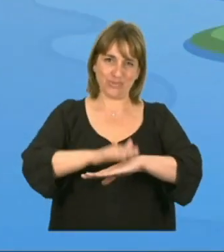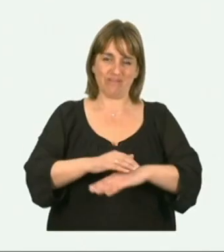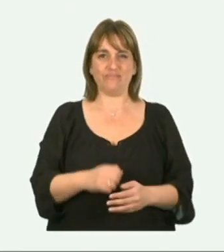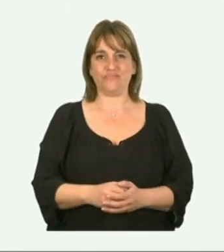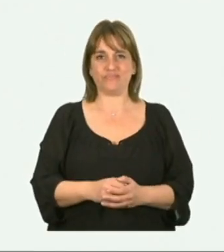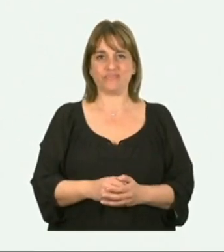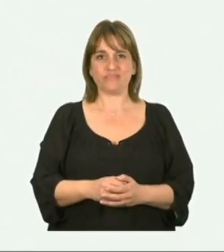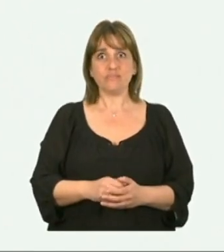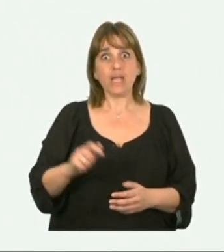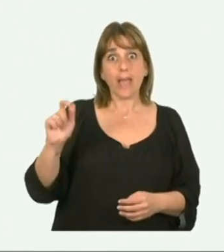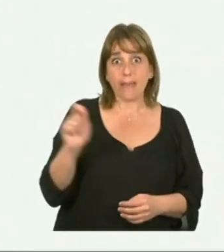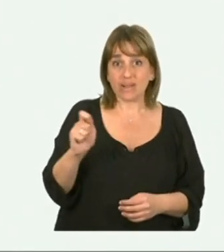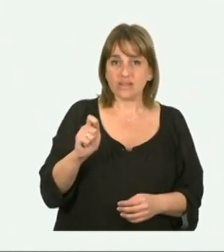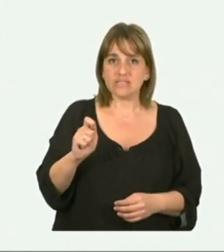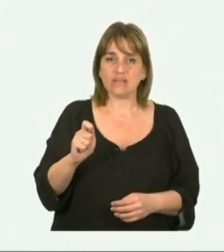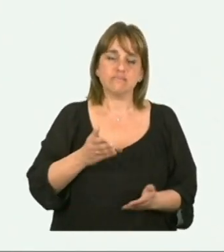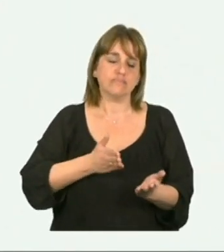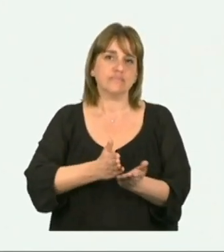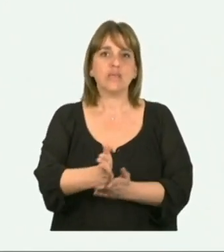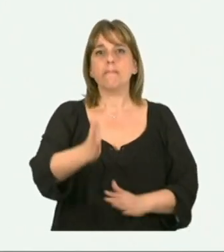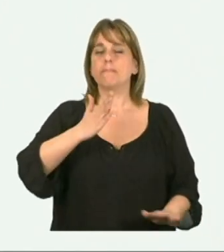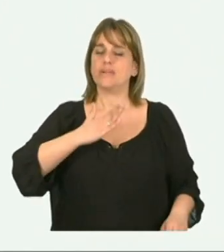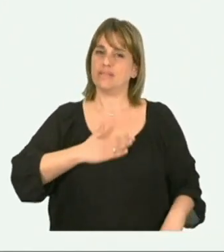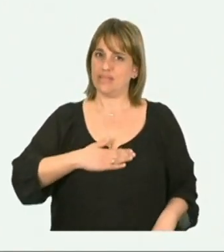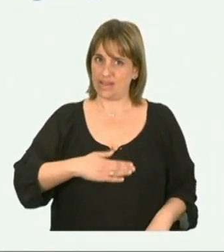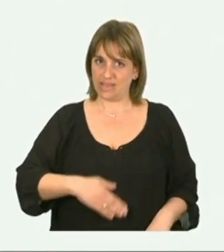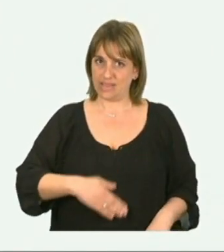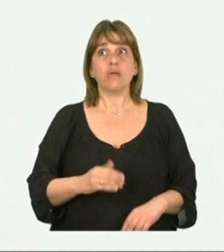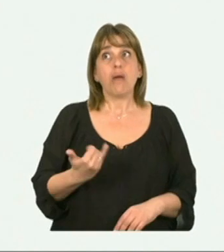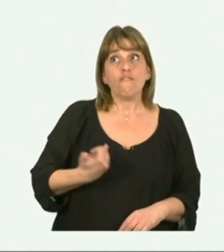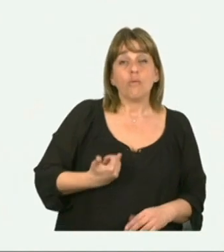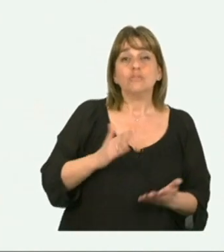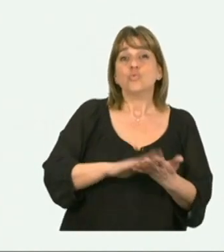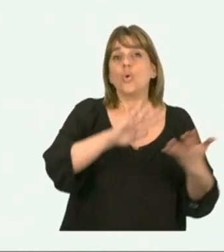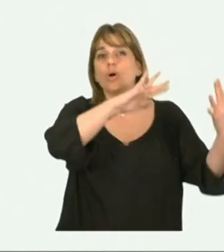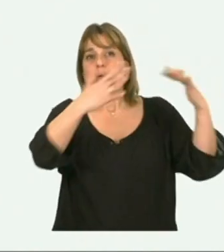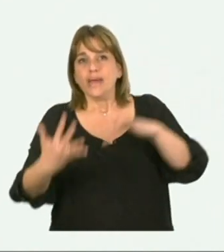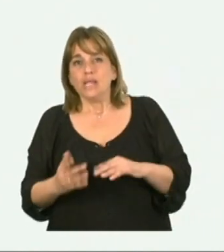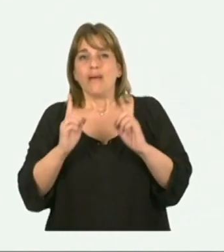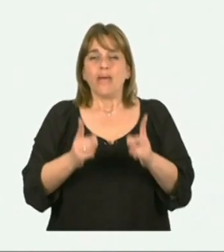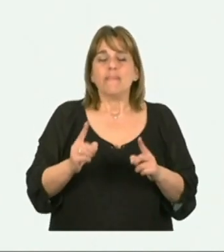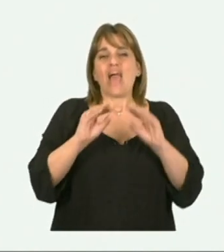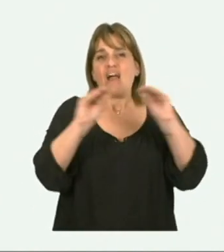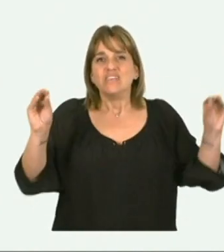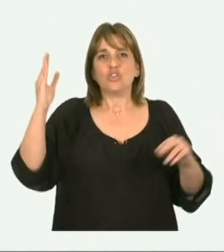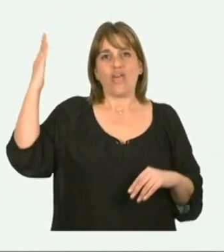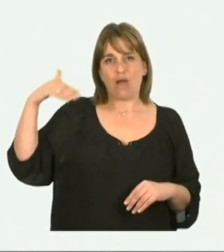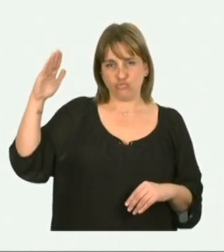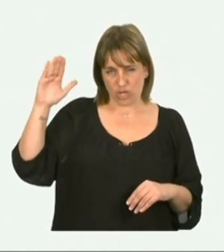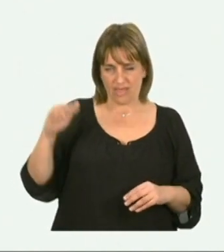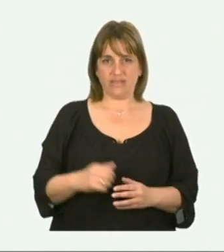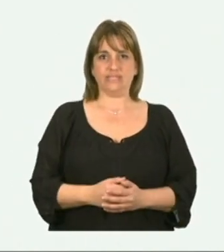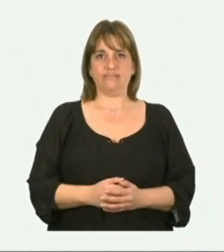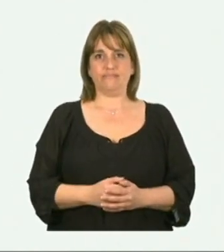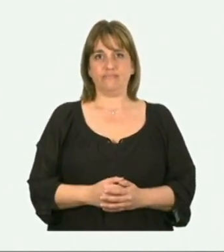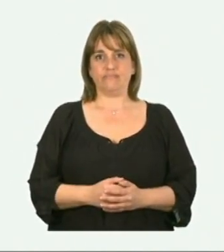Ante cualquier emergencia, recuerda. Intenta mantener la calma. Procura informarte sobre el estado del tiempo, las alertas y avisos de las